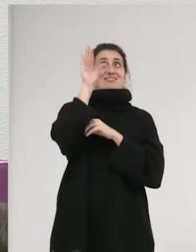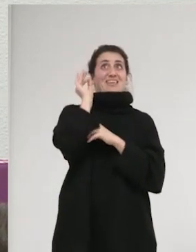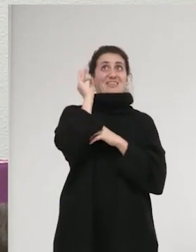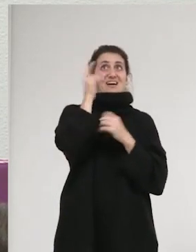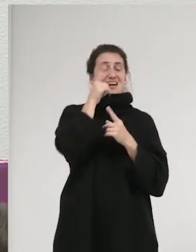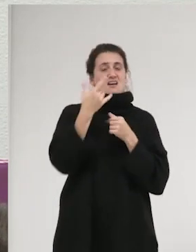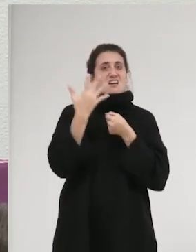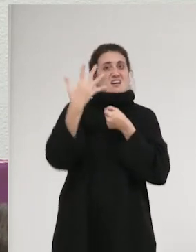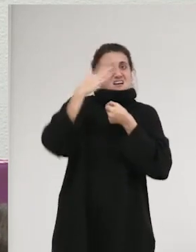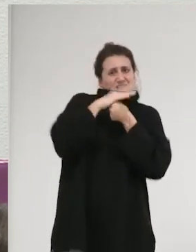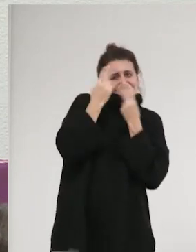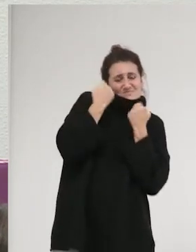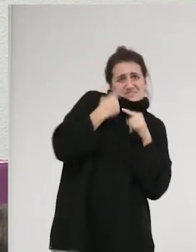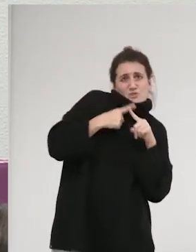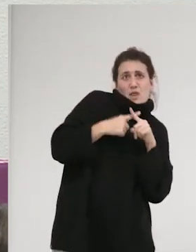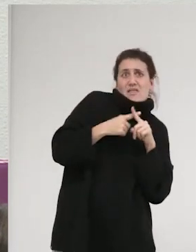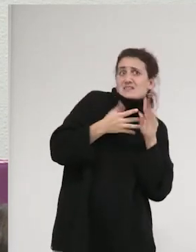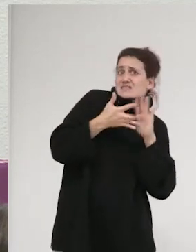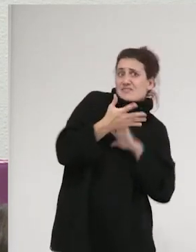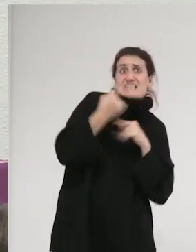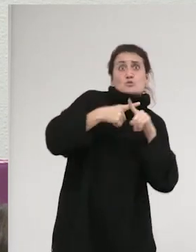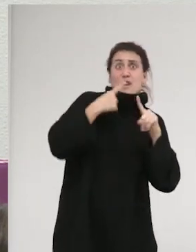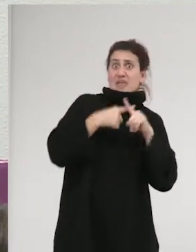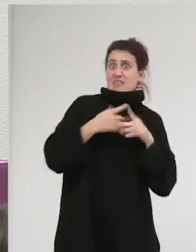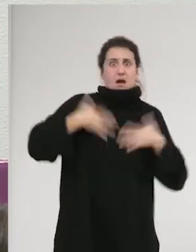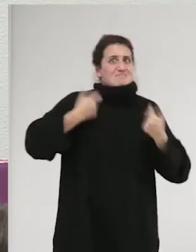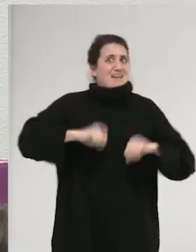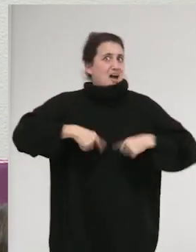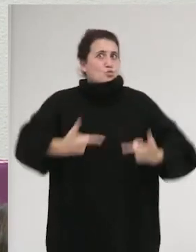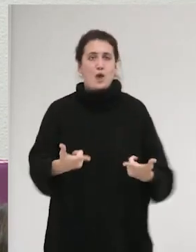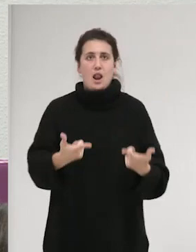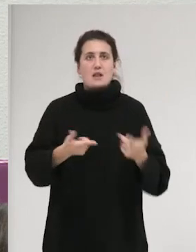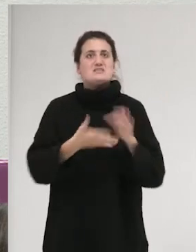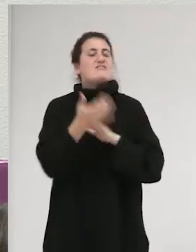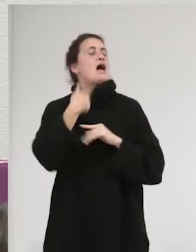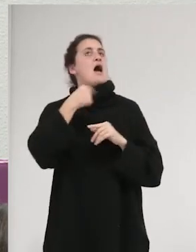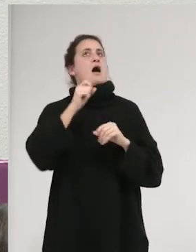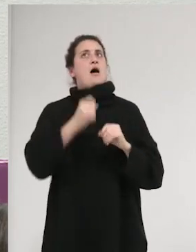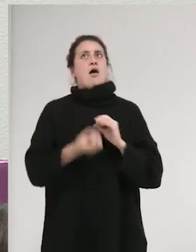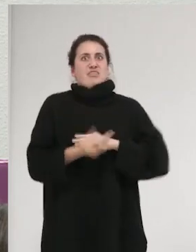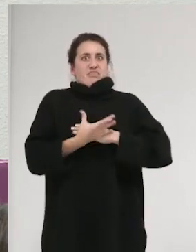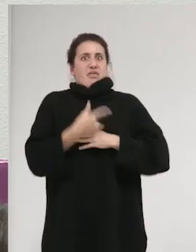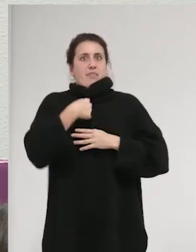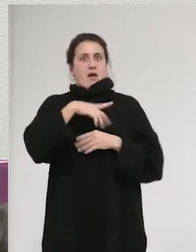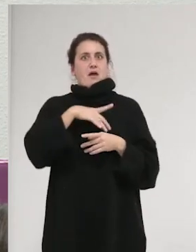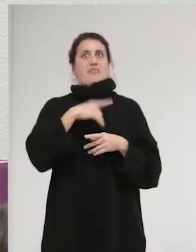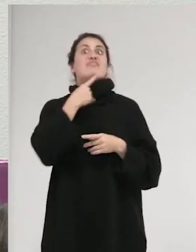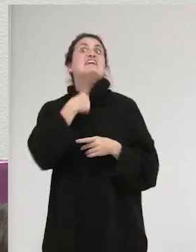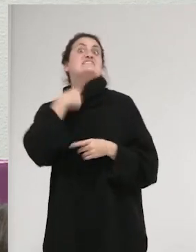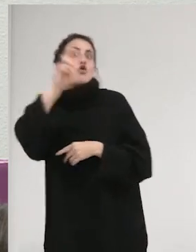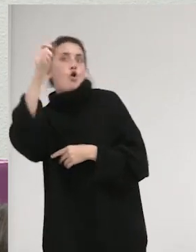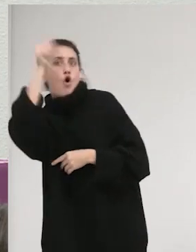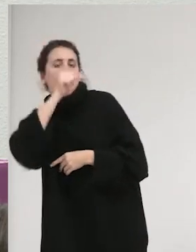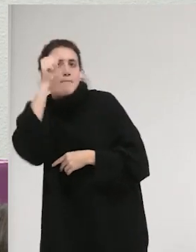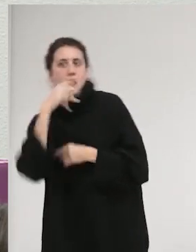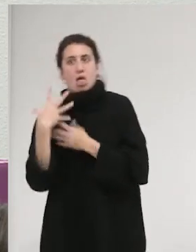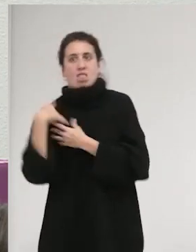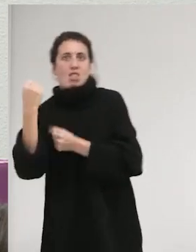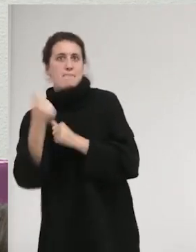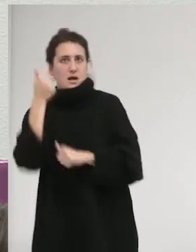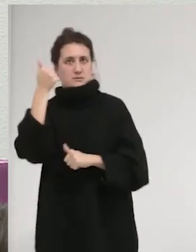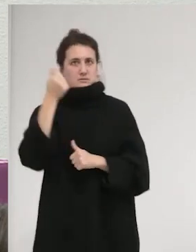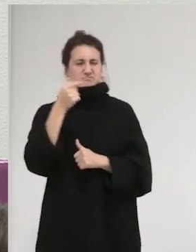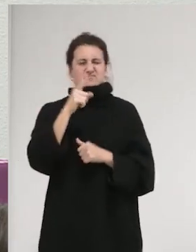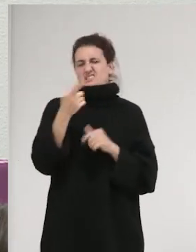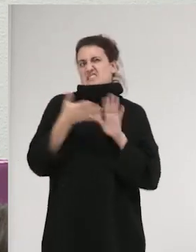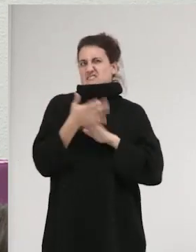reprimir la sexualidad, puesto que la sexualidad explícita de las mujeres parecía que encendía los deseos irrefrenables masculinos, con lo cual eso es una cuestión